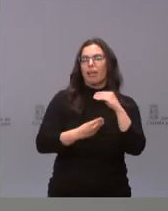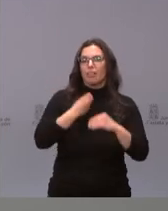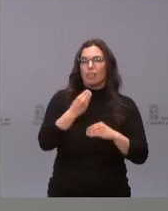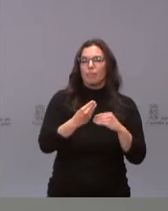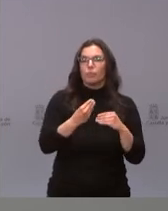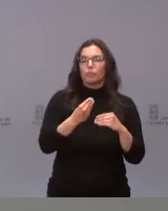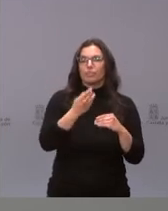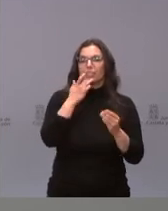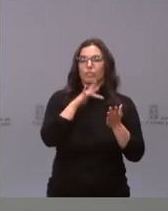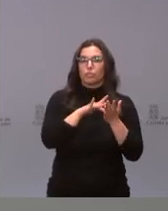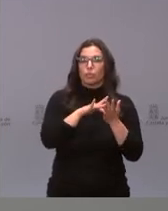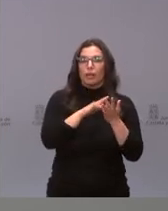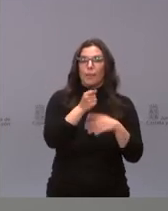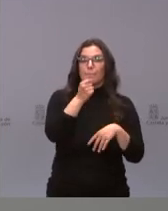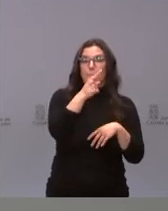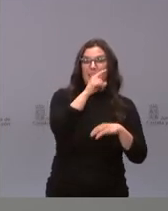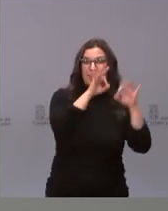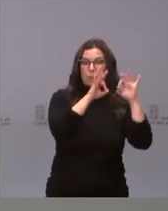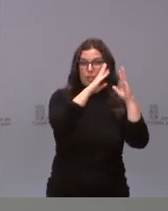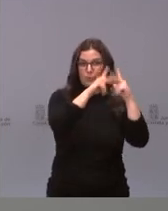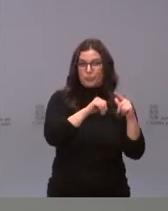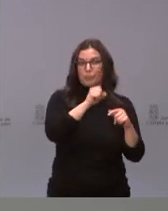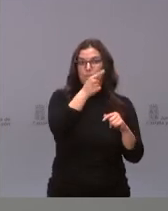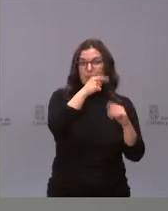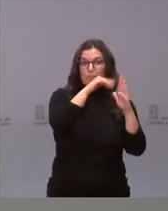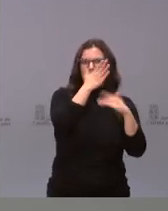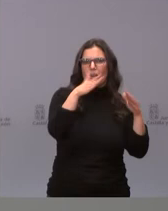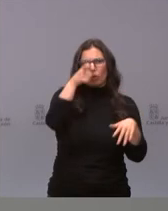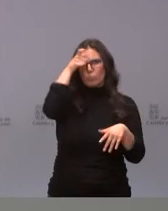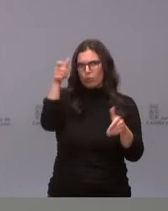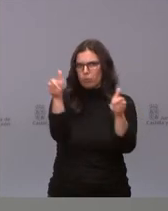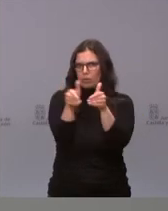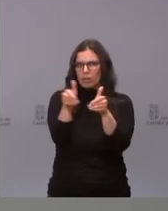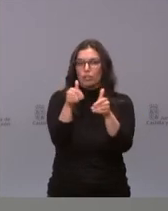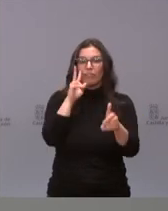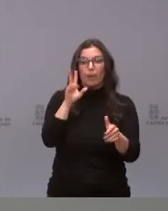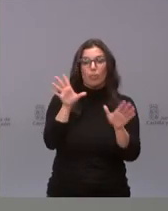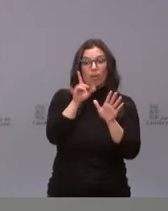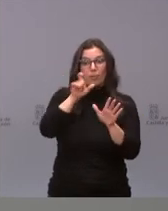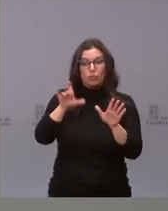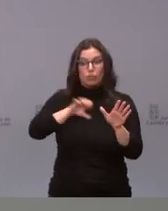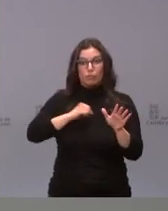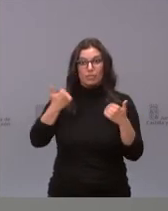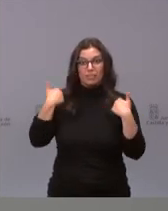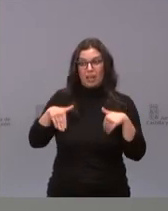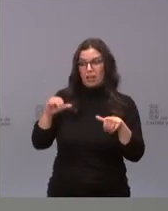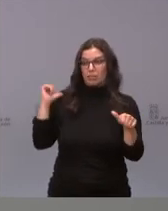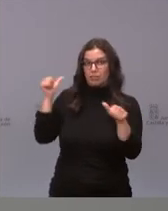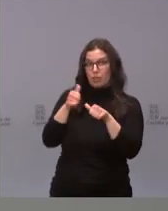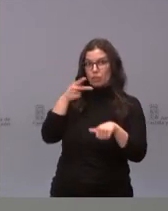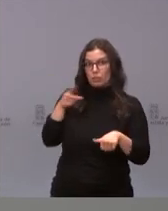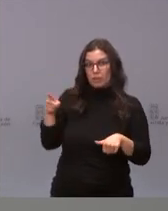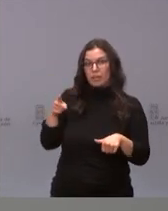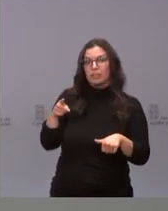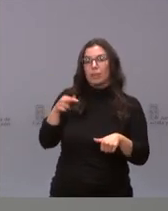cuando había incidencias de más de mil, incluso en poblaciones pequeñas, y veíamos que había más de 10 casos en los 14 días previos. Y además una